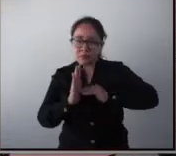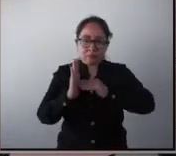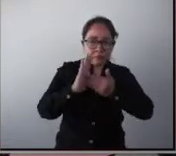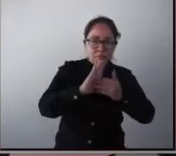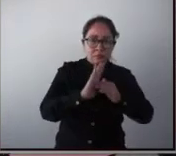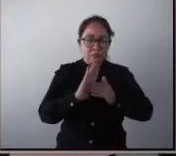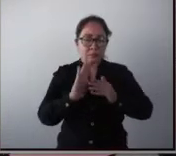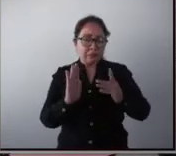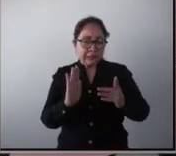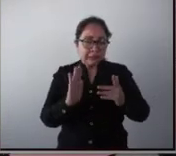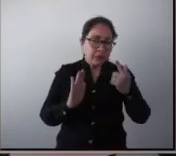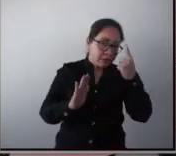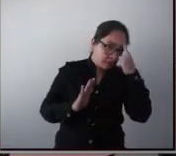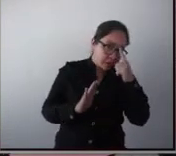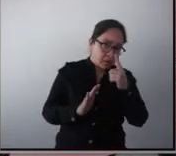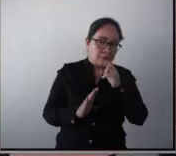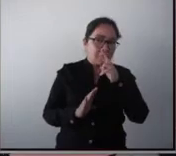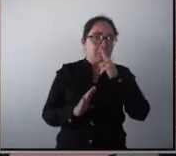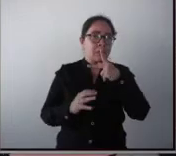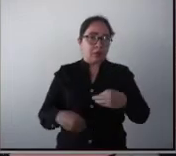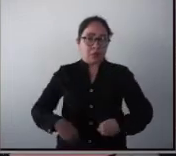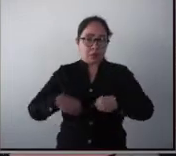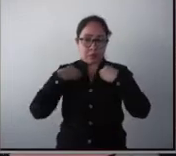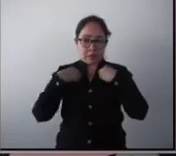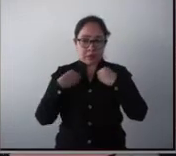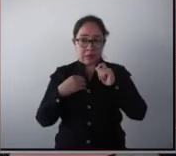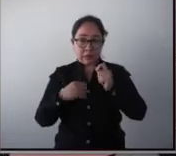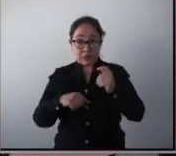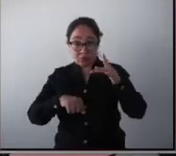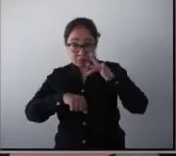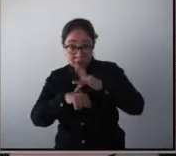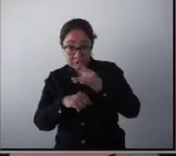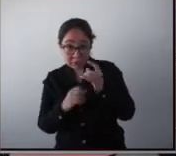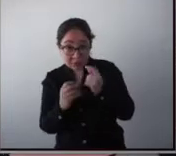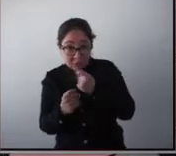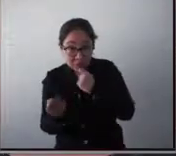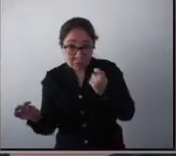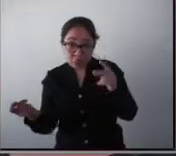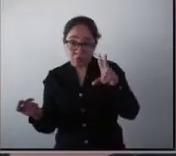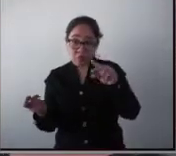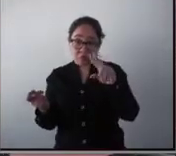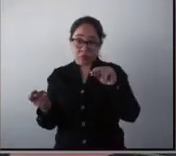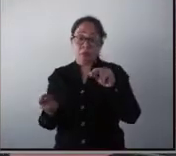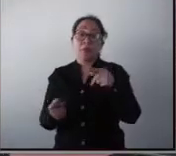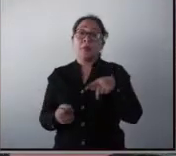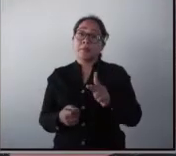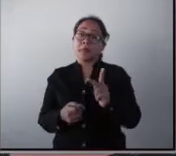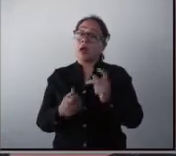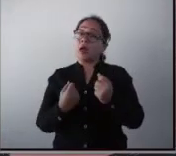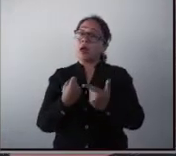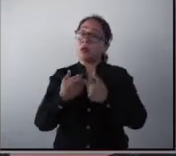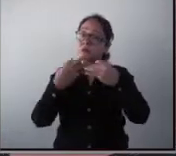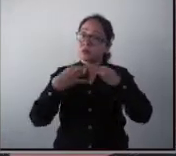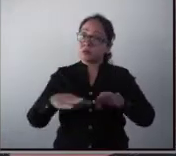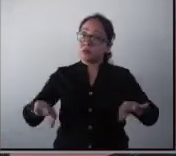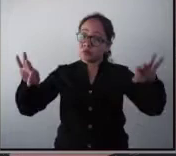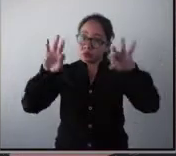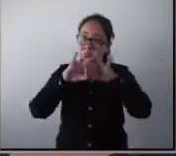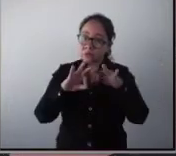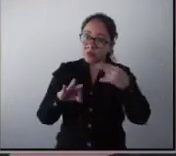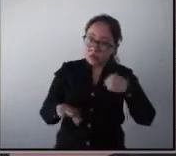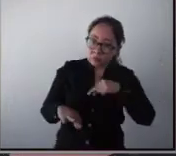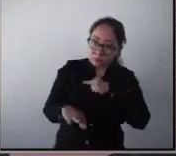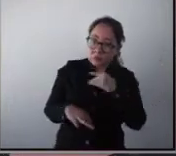vamos a tocar a los niños. Pero algo que es fundamental es que lo que estamos tratando de buscar